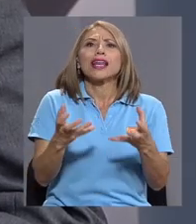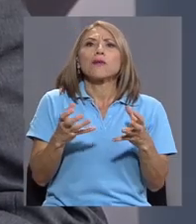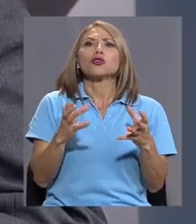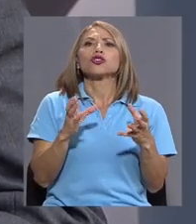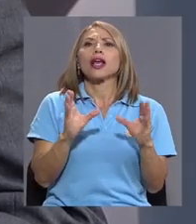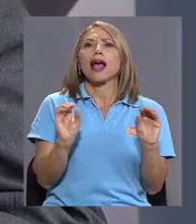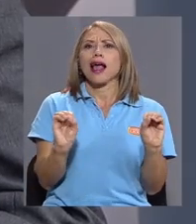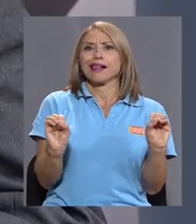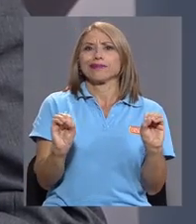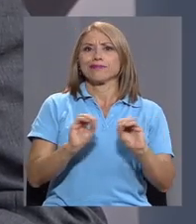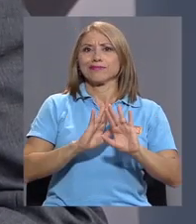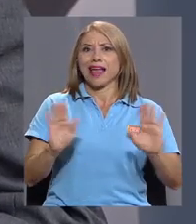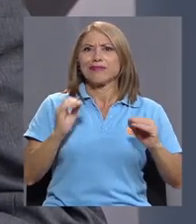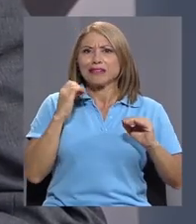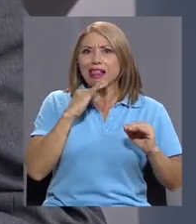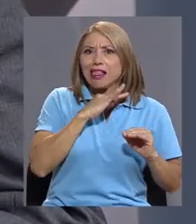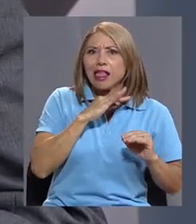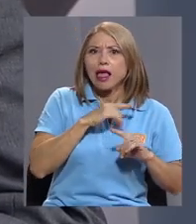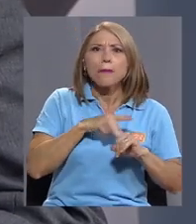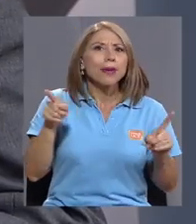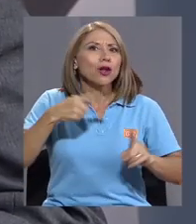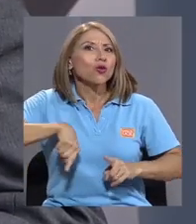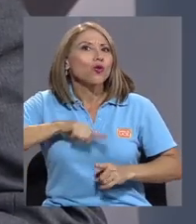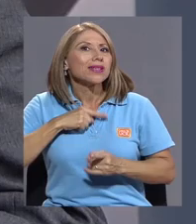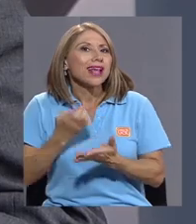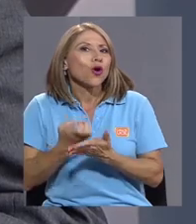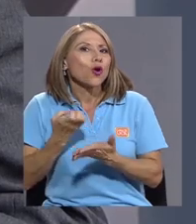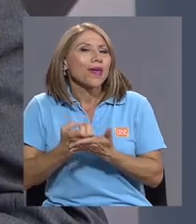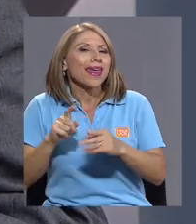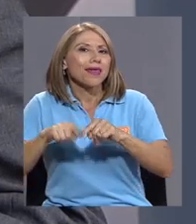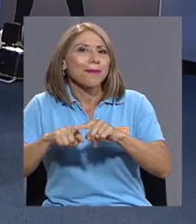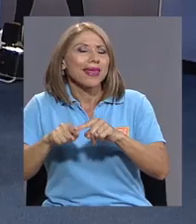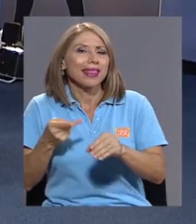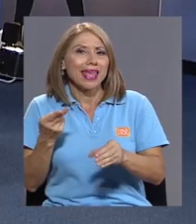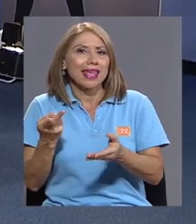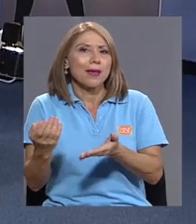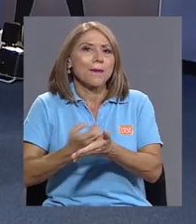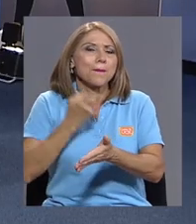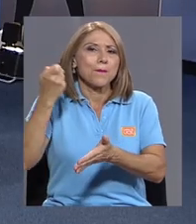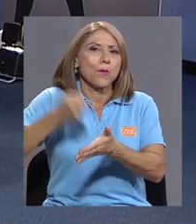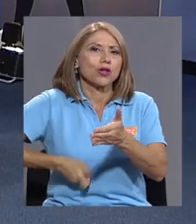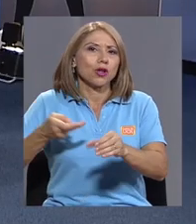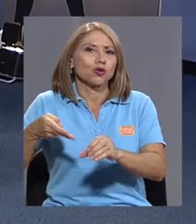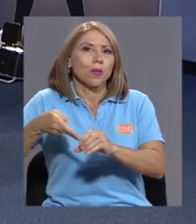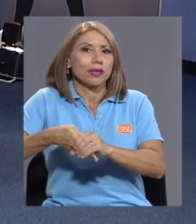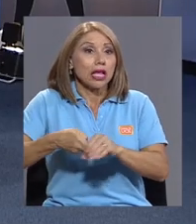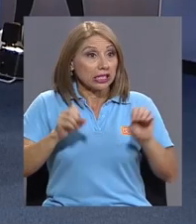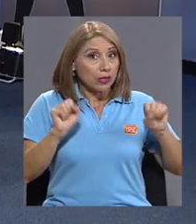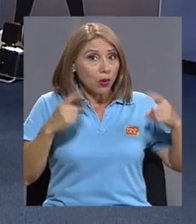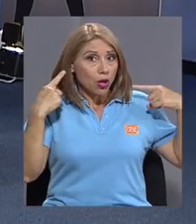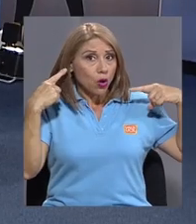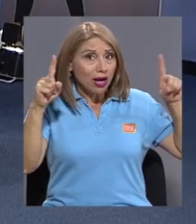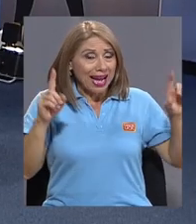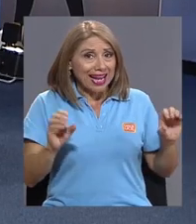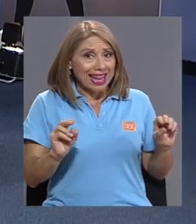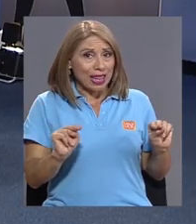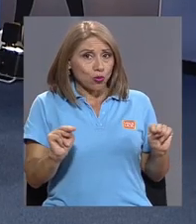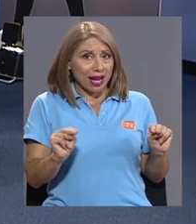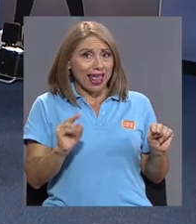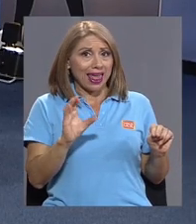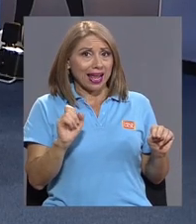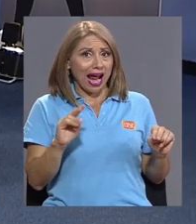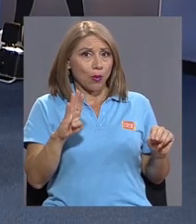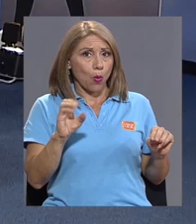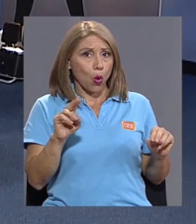economía depende, en gran parte, de este impuesto a los combustibles. ¿Y es posible lograr la carbono neutralidad en el año 2021, como se dice?